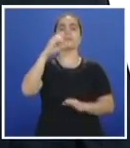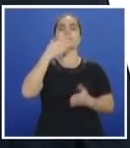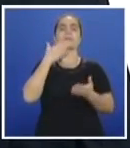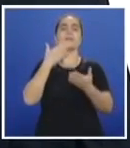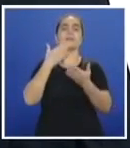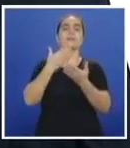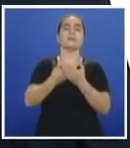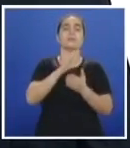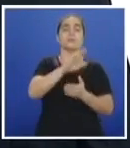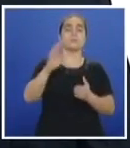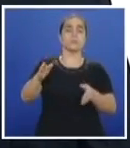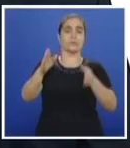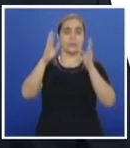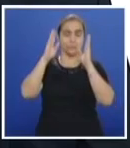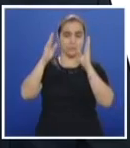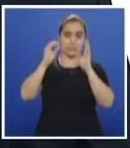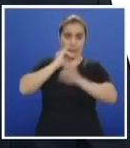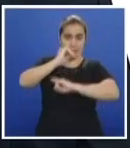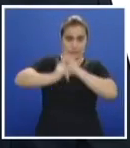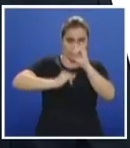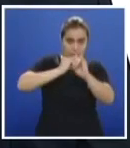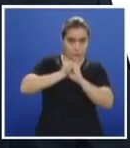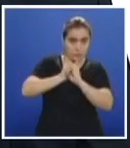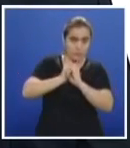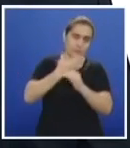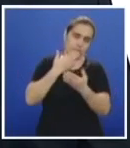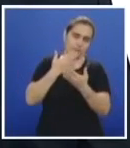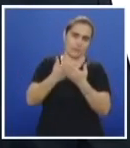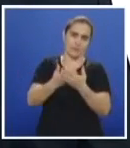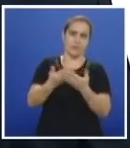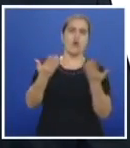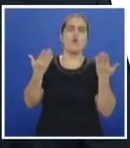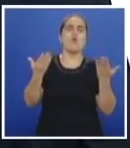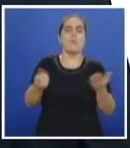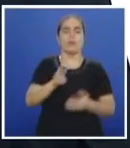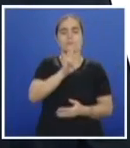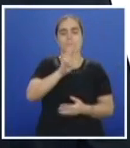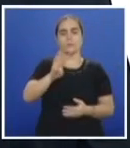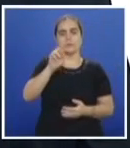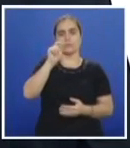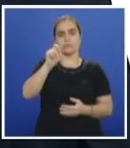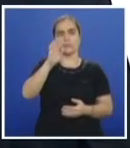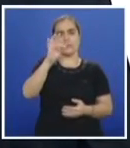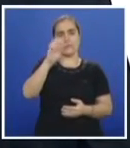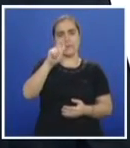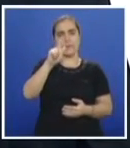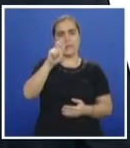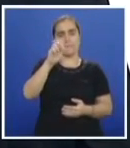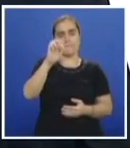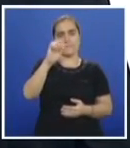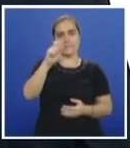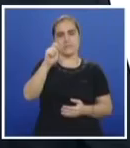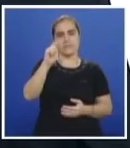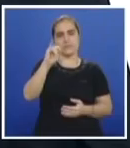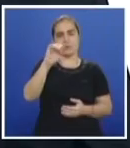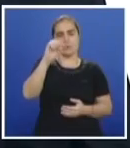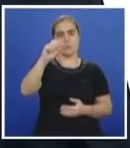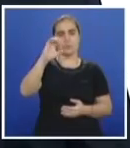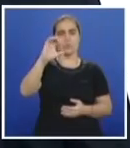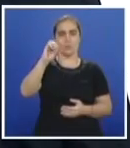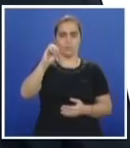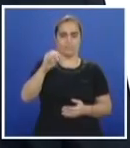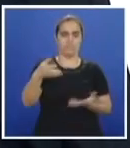A todos los que nos ven también a nivel internacional en www.telepacífico.com Redes sociales, Twitter, su